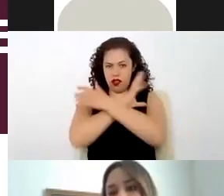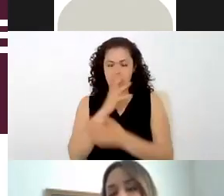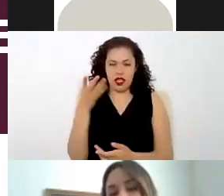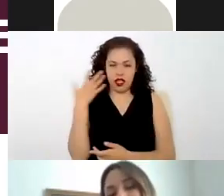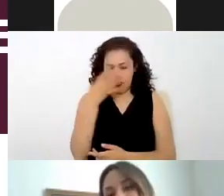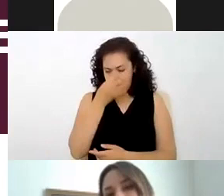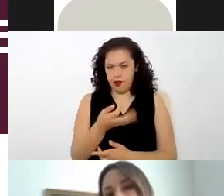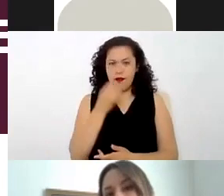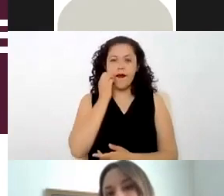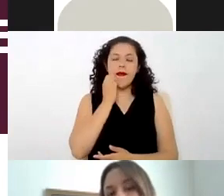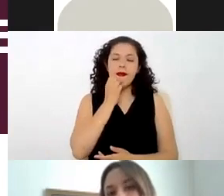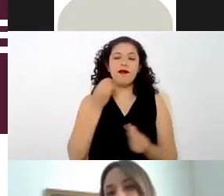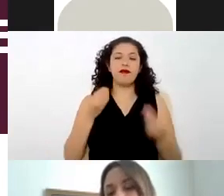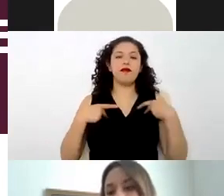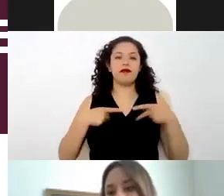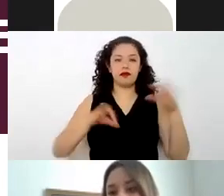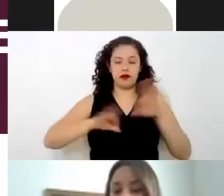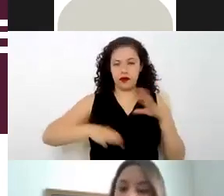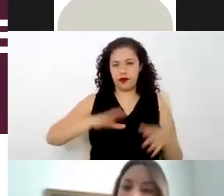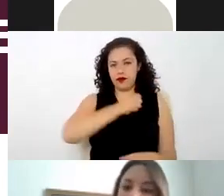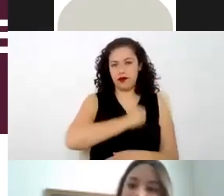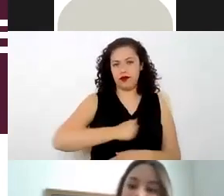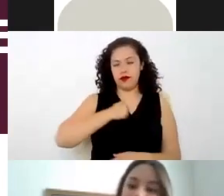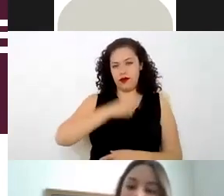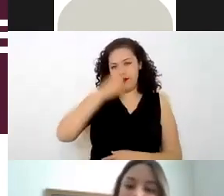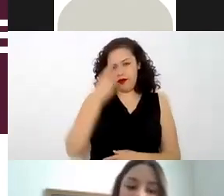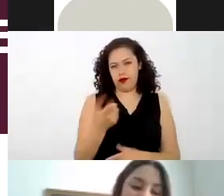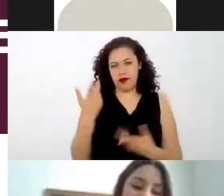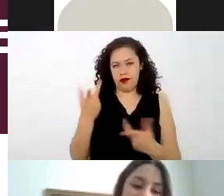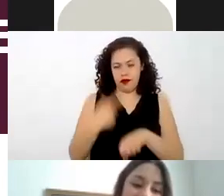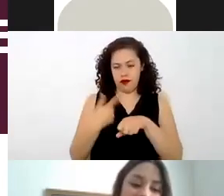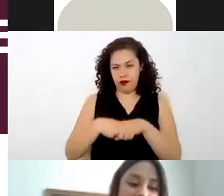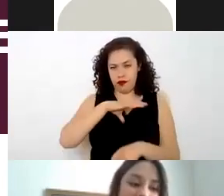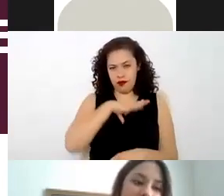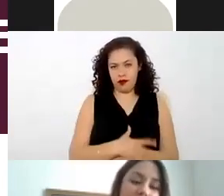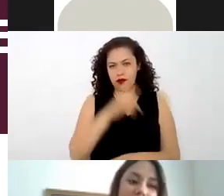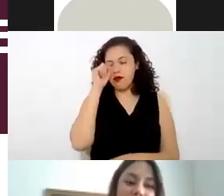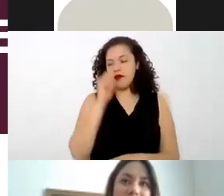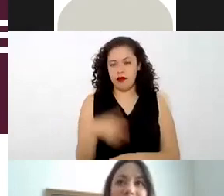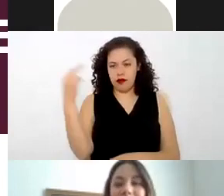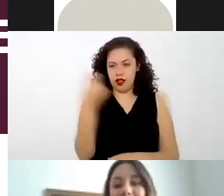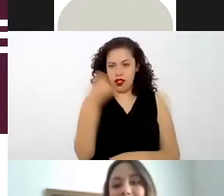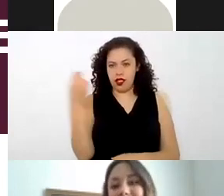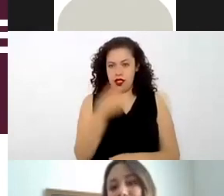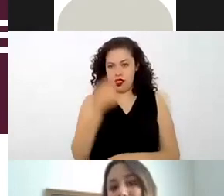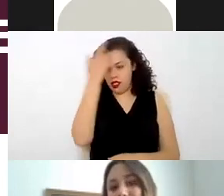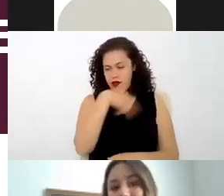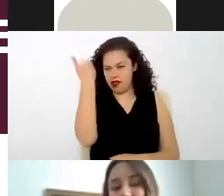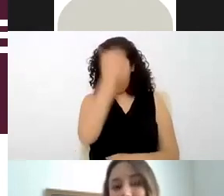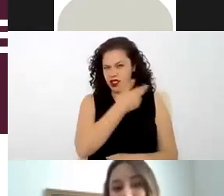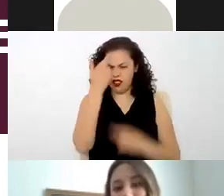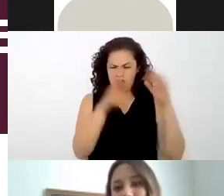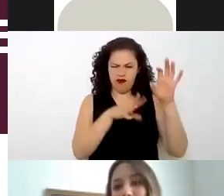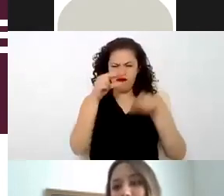desgraciadamente tienen hijos con padecimientos de cáncer los cuales necesitan también un análisis y un desarrollo